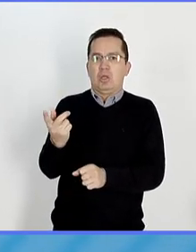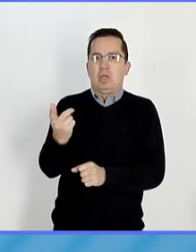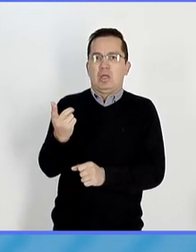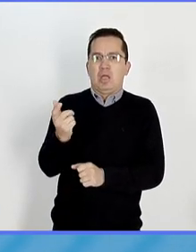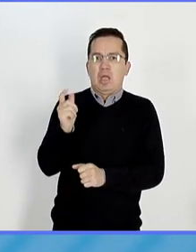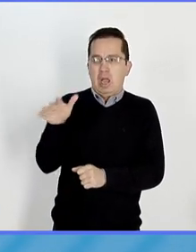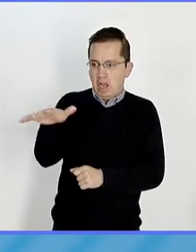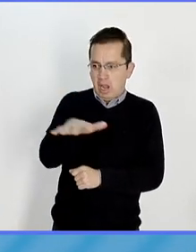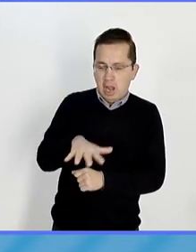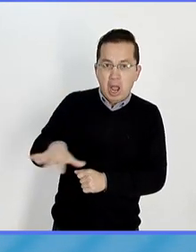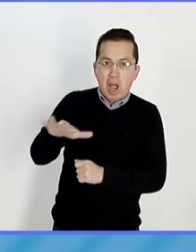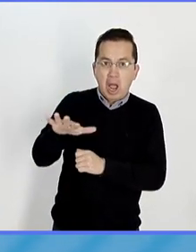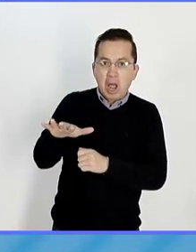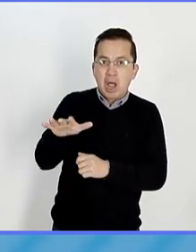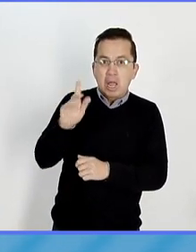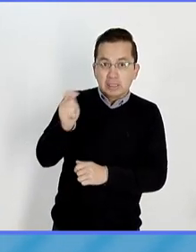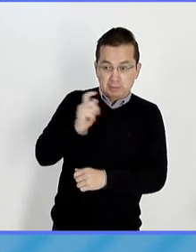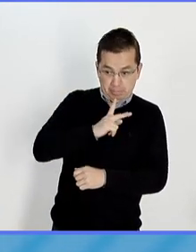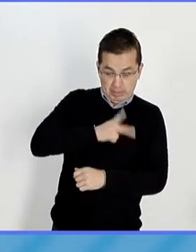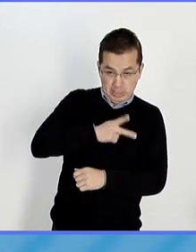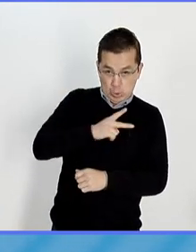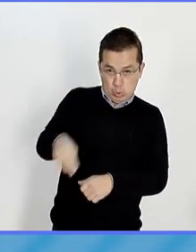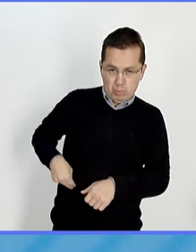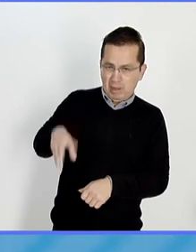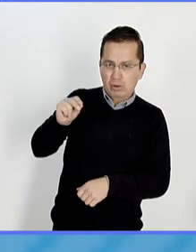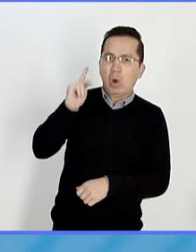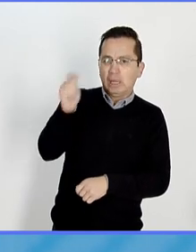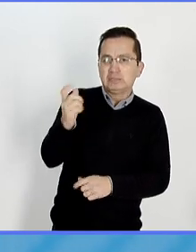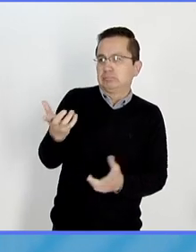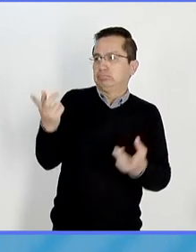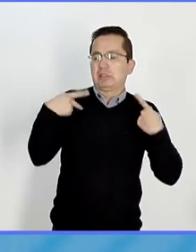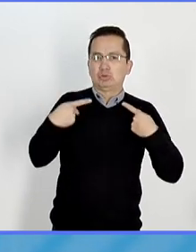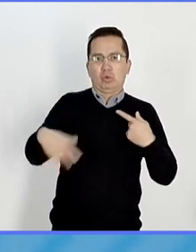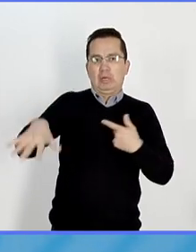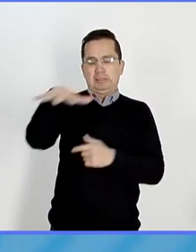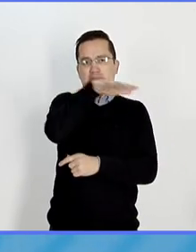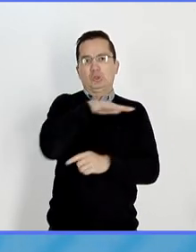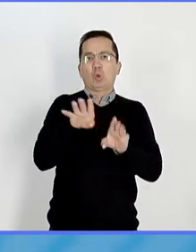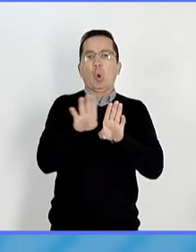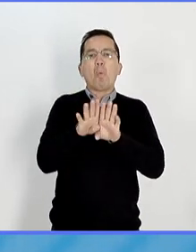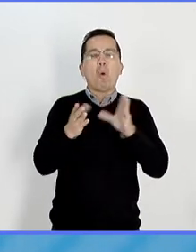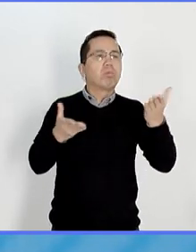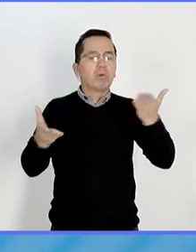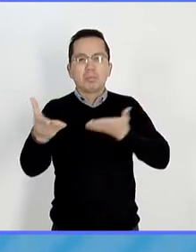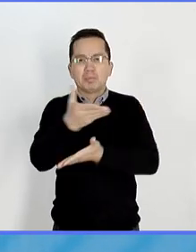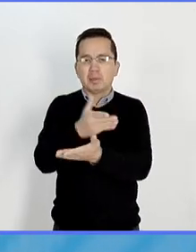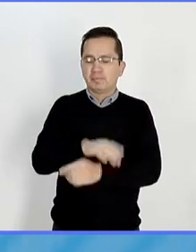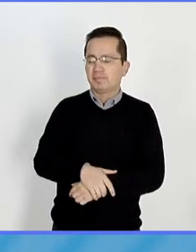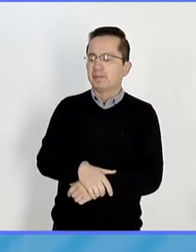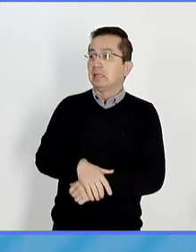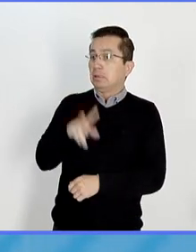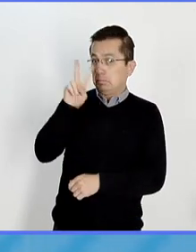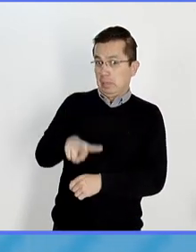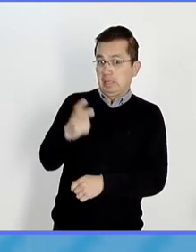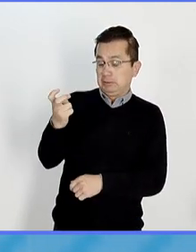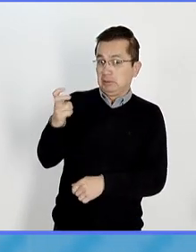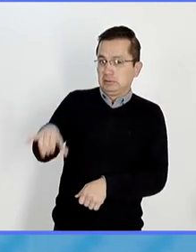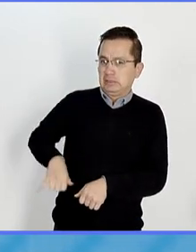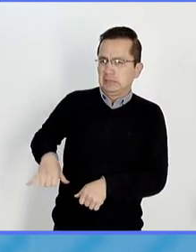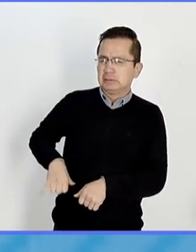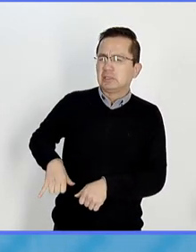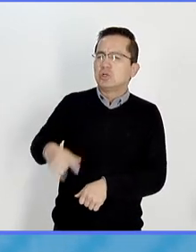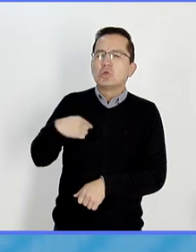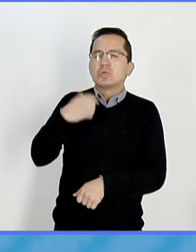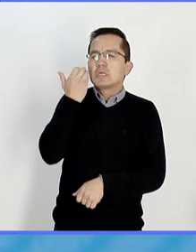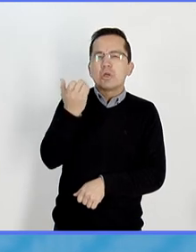el desarrollo o la aparición de virus. Así es. Qué interesante es esto, doctora. También le quería preguntar sobre un tema que ha sido